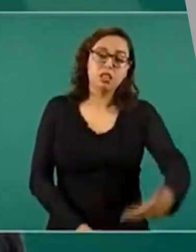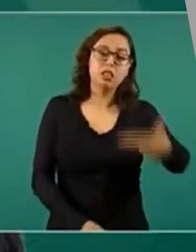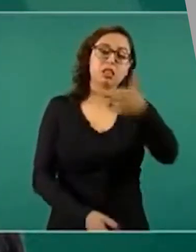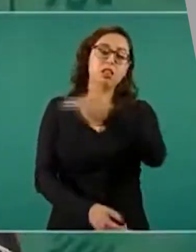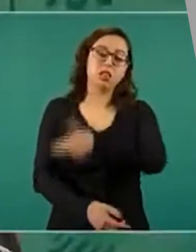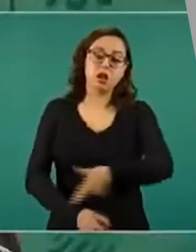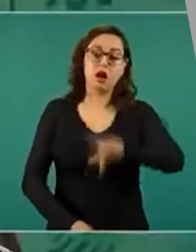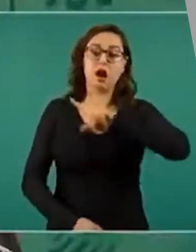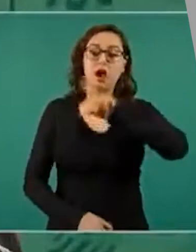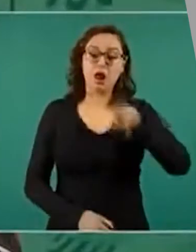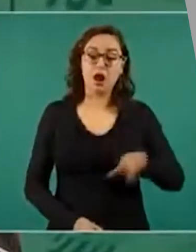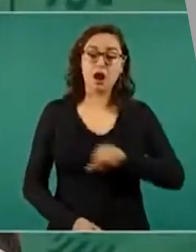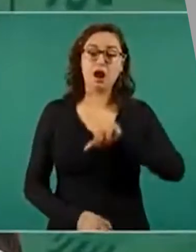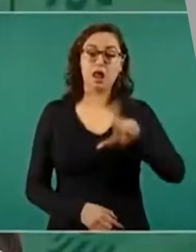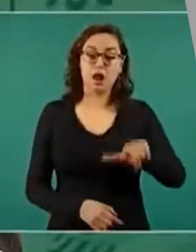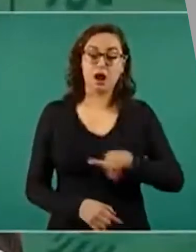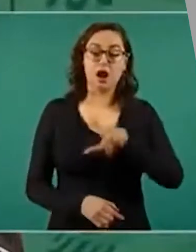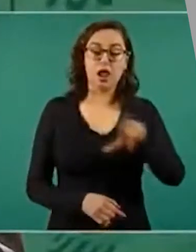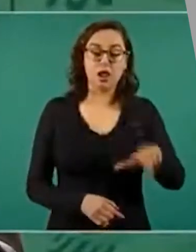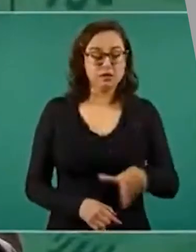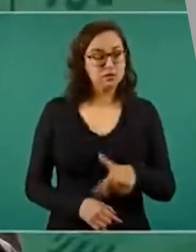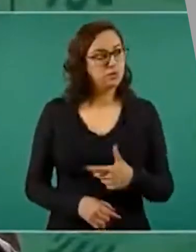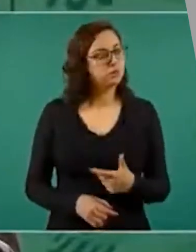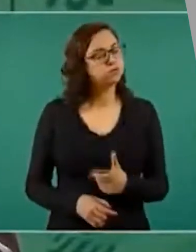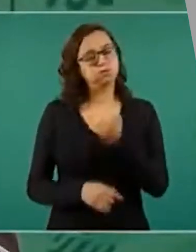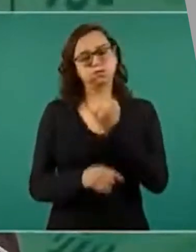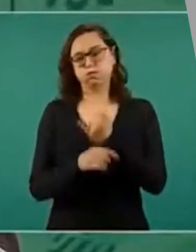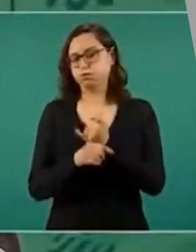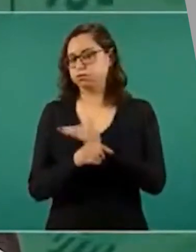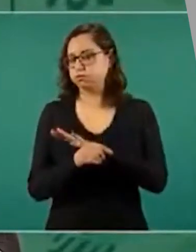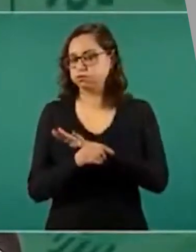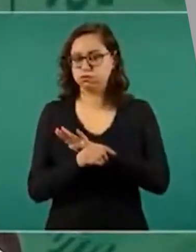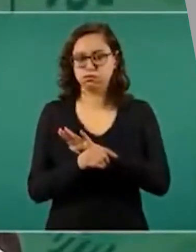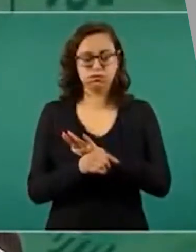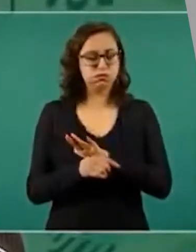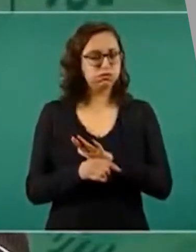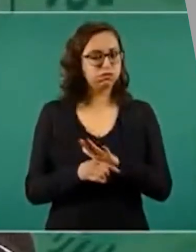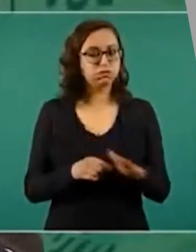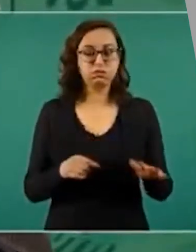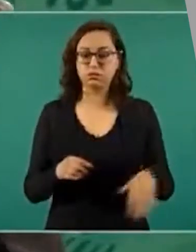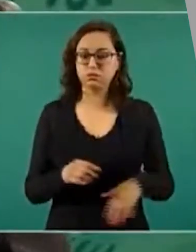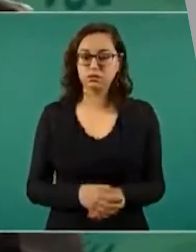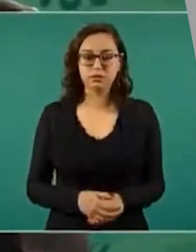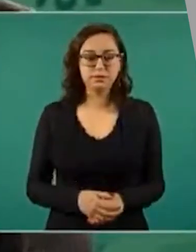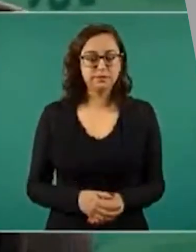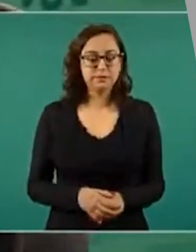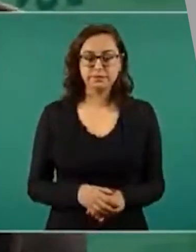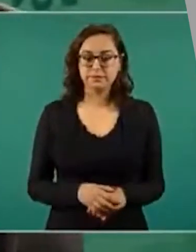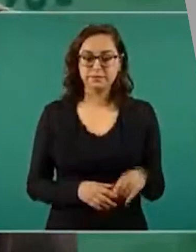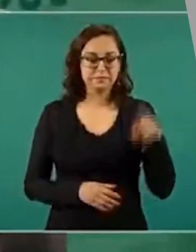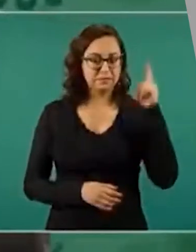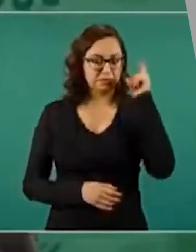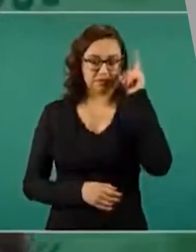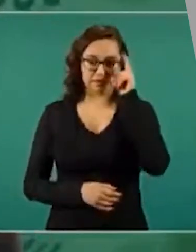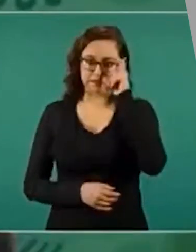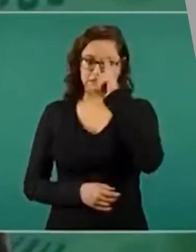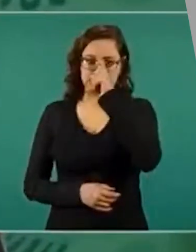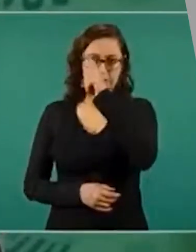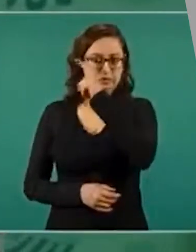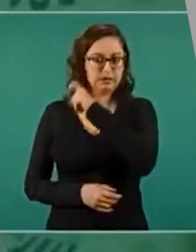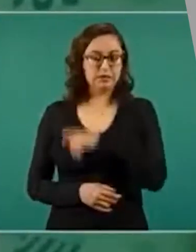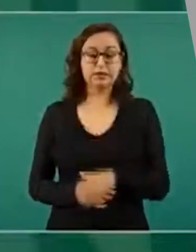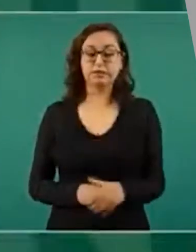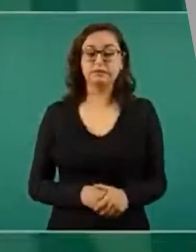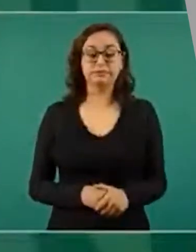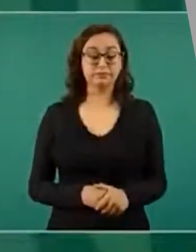burocráticas, el no se puede, no hay, no hay, como